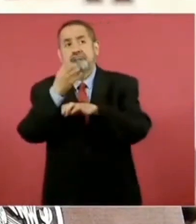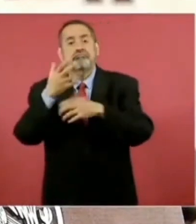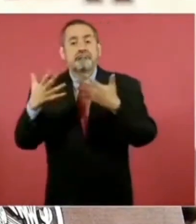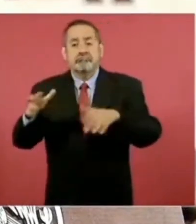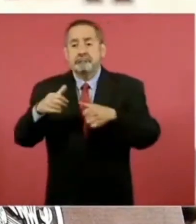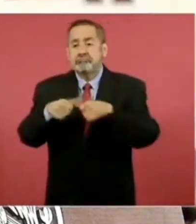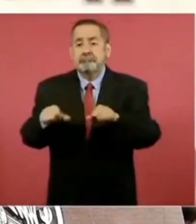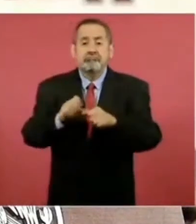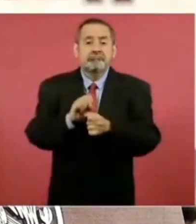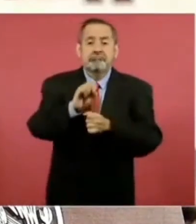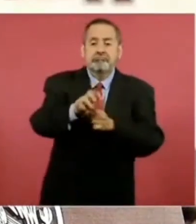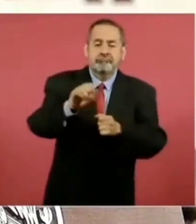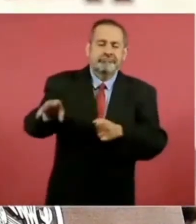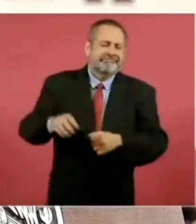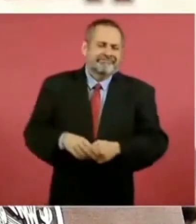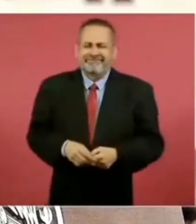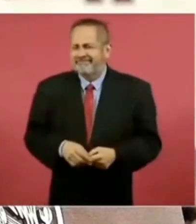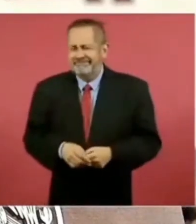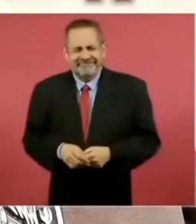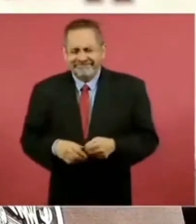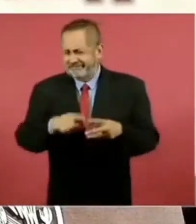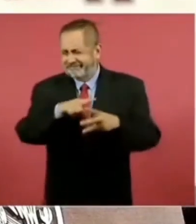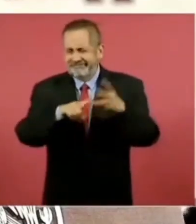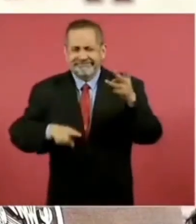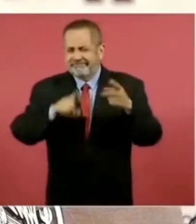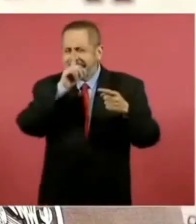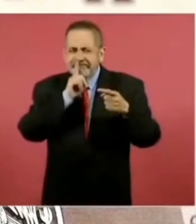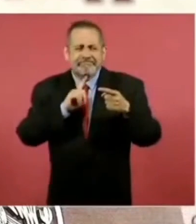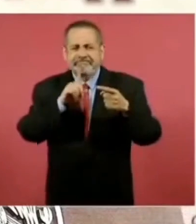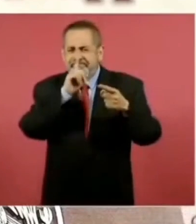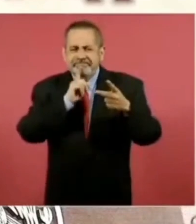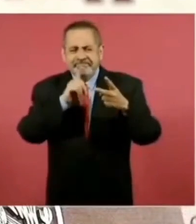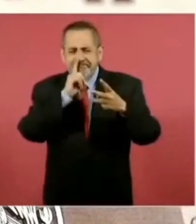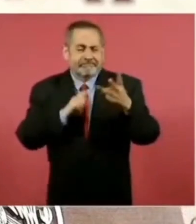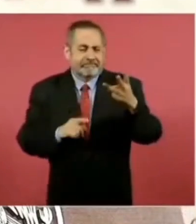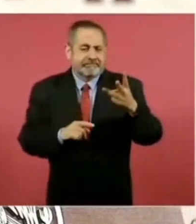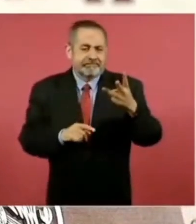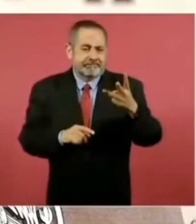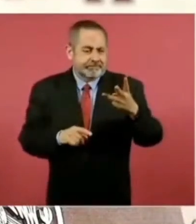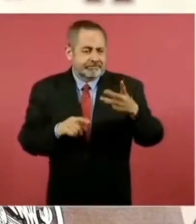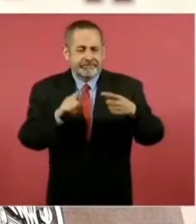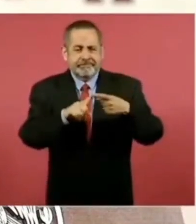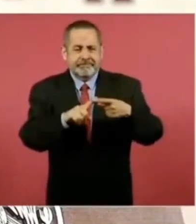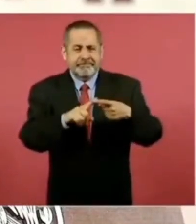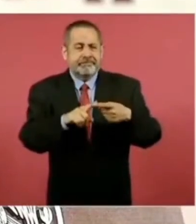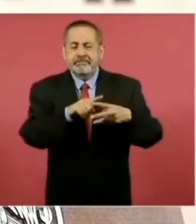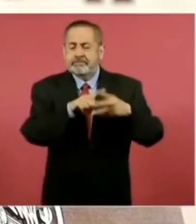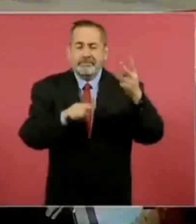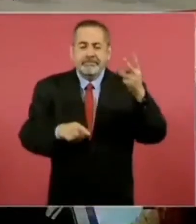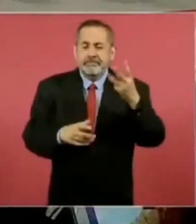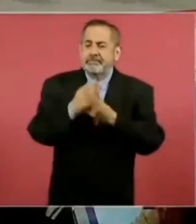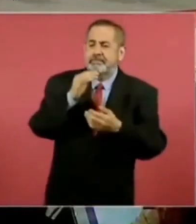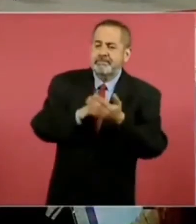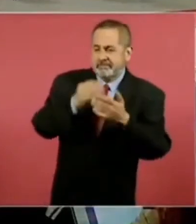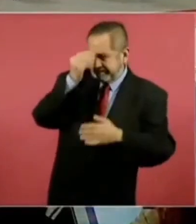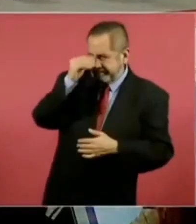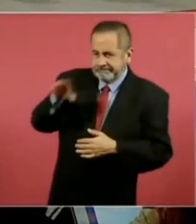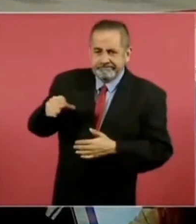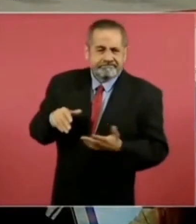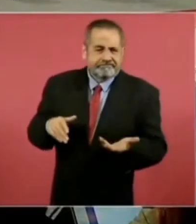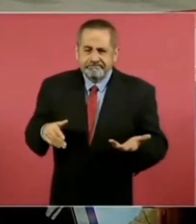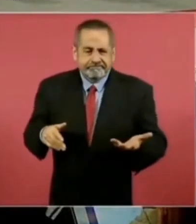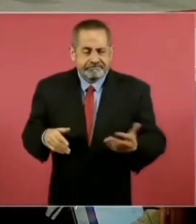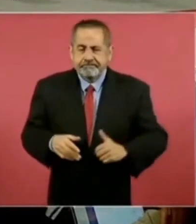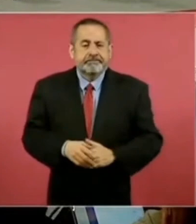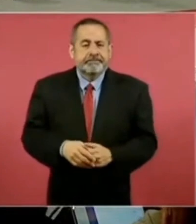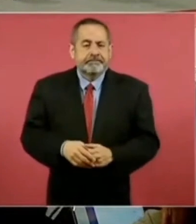Tres mentiras, tres, pero con una sola intención perversa. Al respecto, el